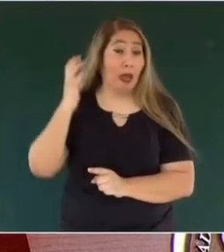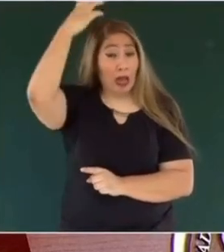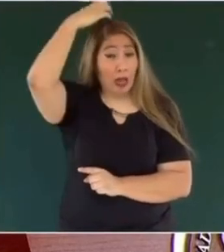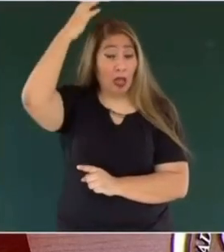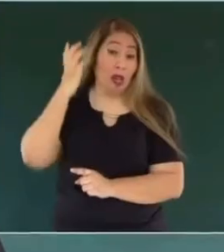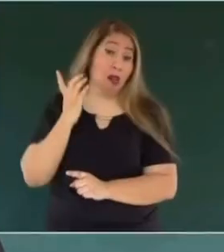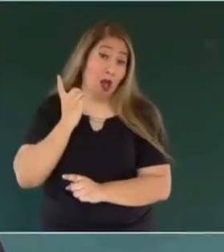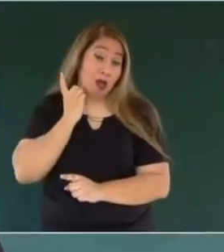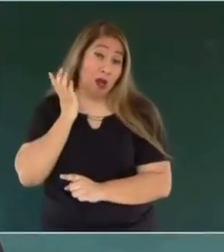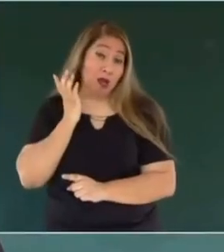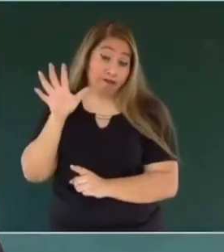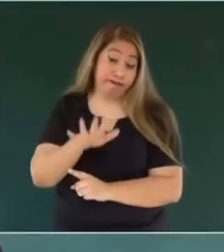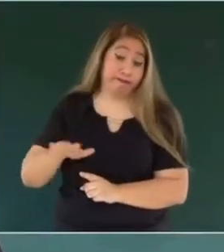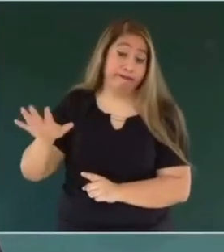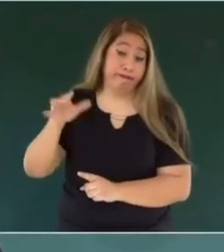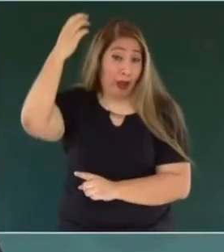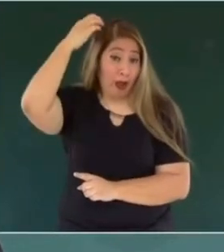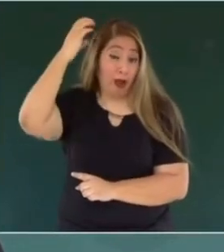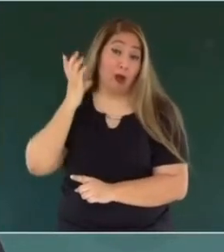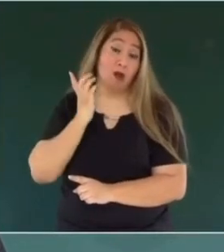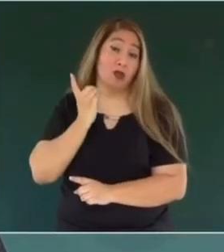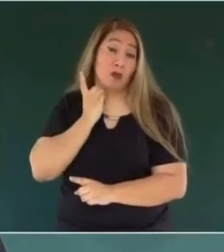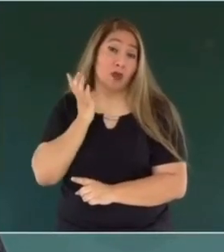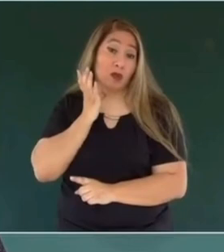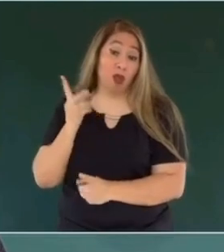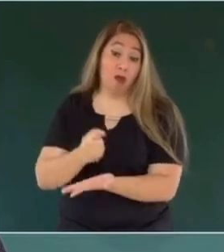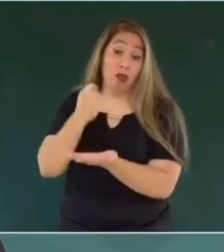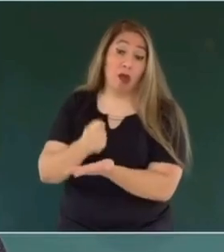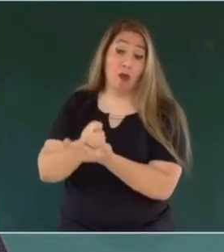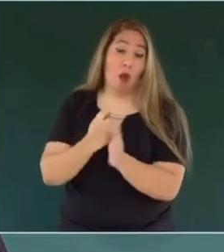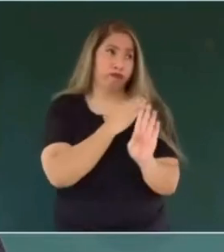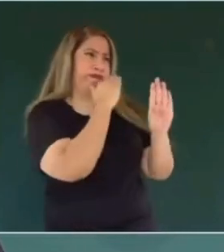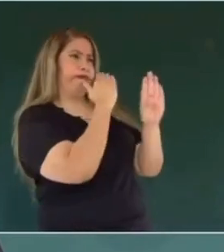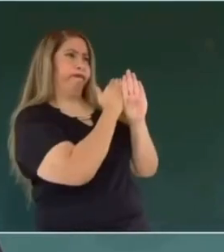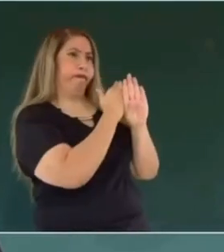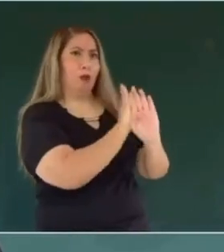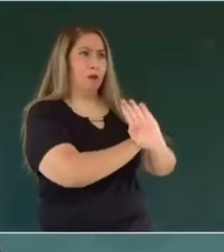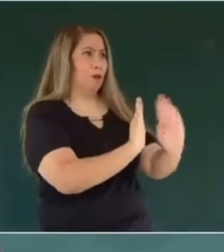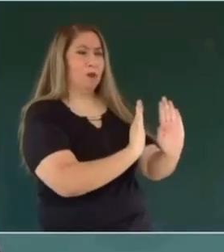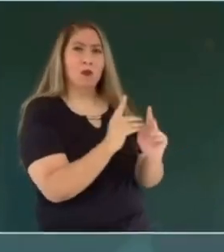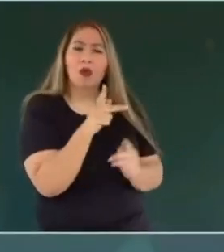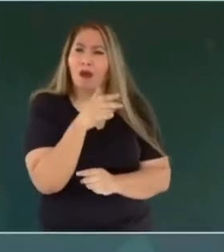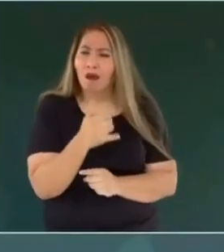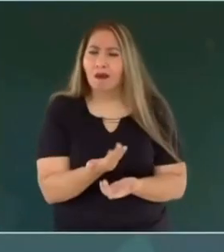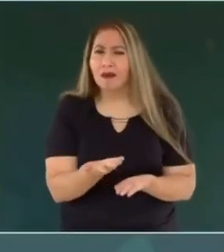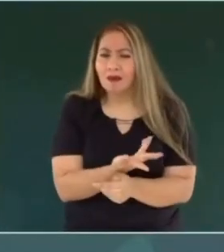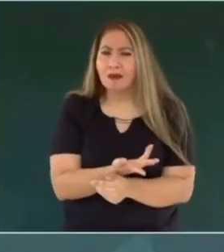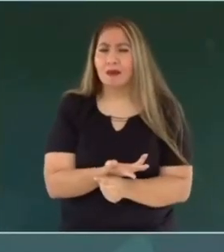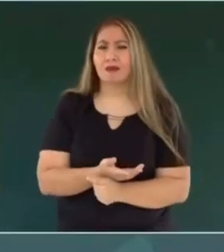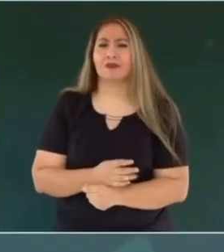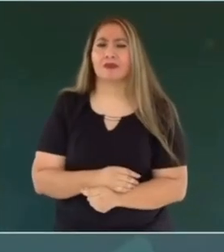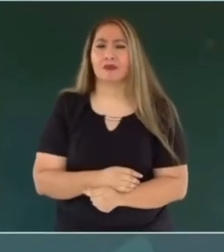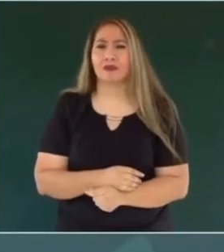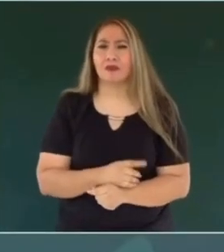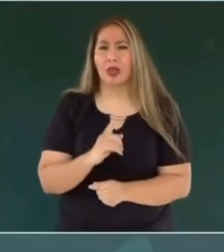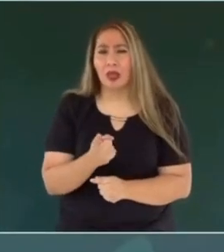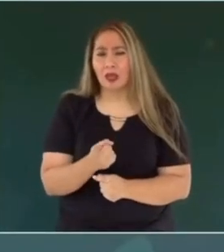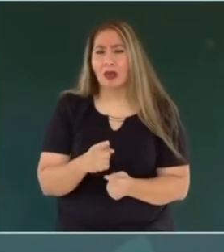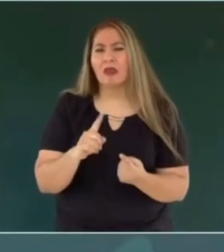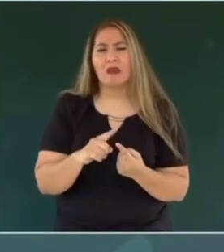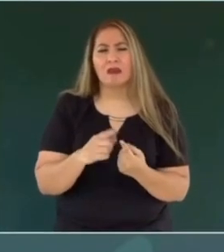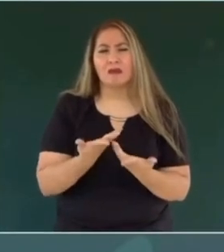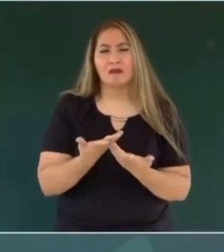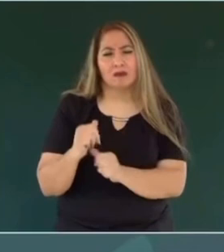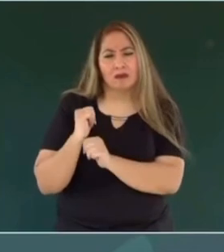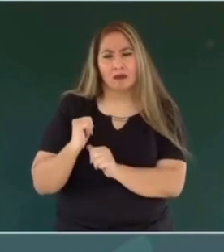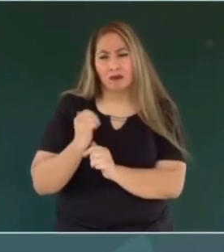de Tamaulipas se inconforma y va a corresponder